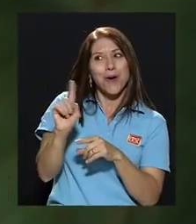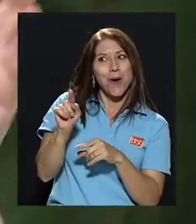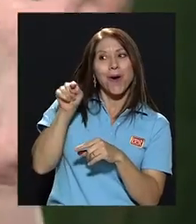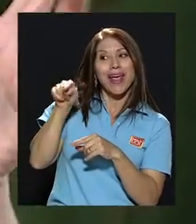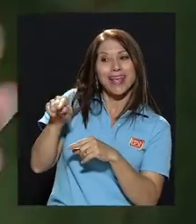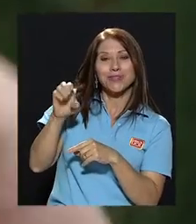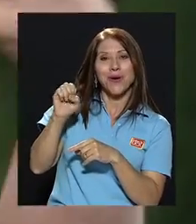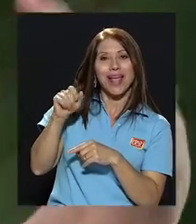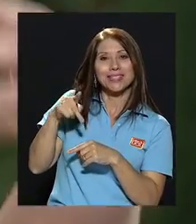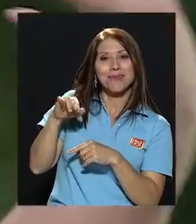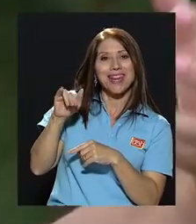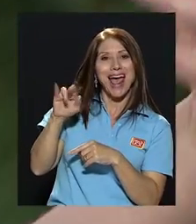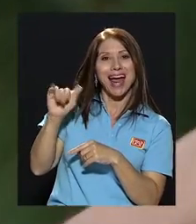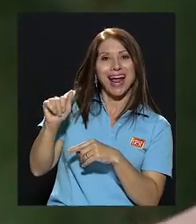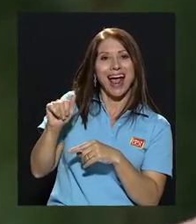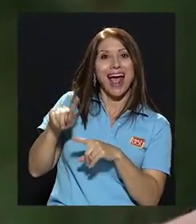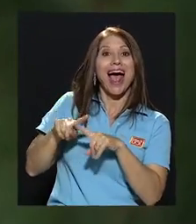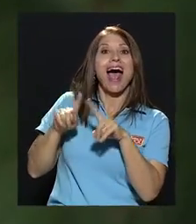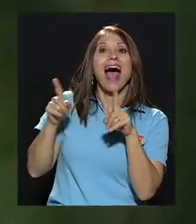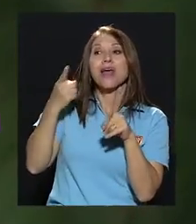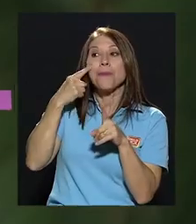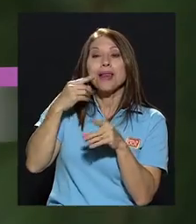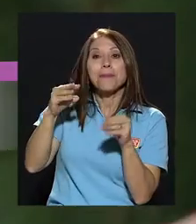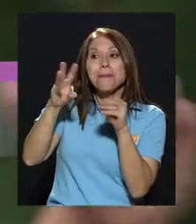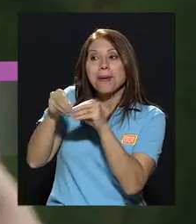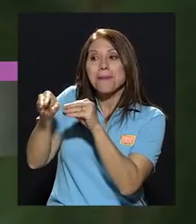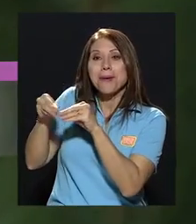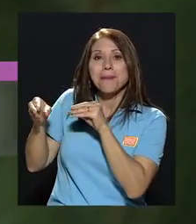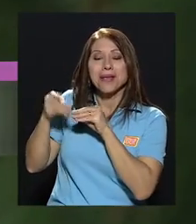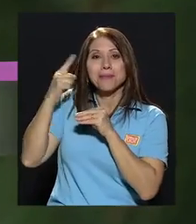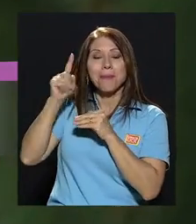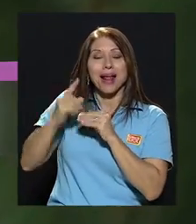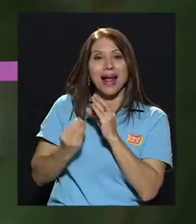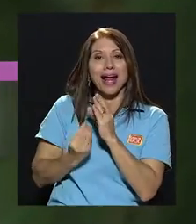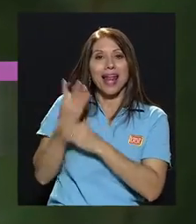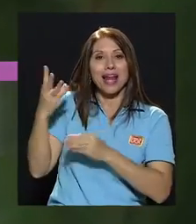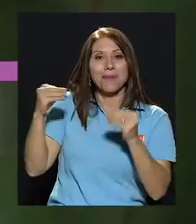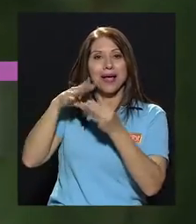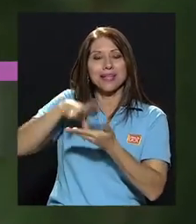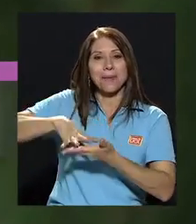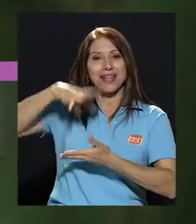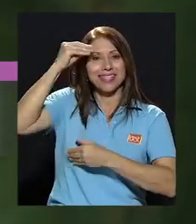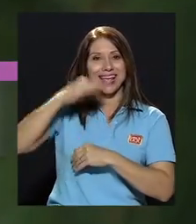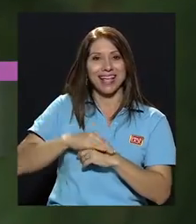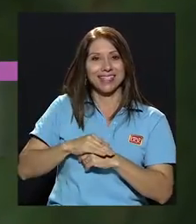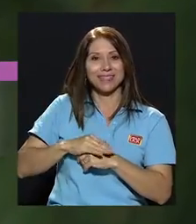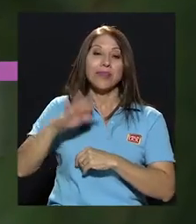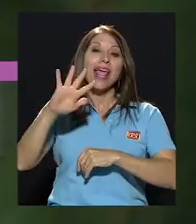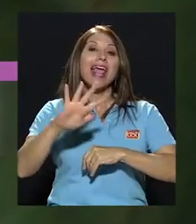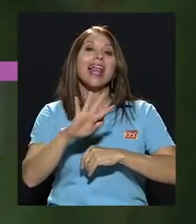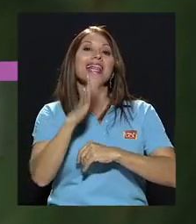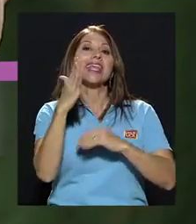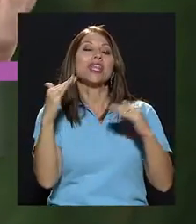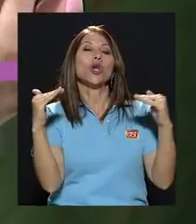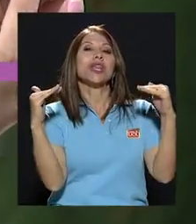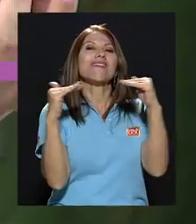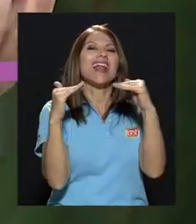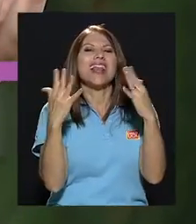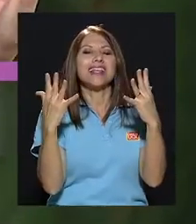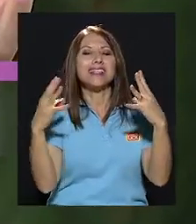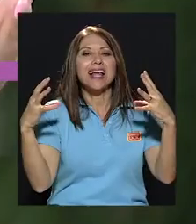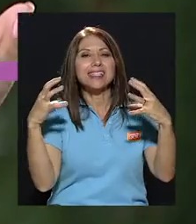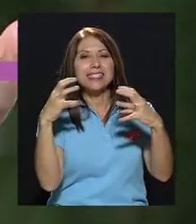elementos para poder crear más aprendizajes. El quinto nivel es la síntesis. Es poder